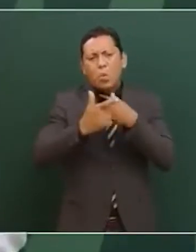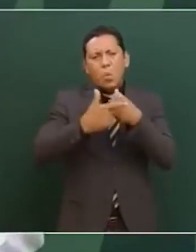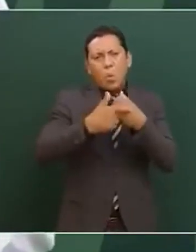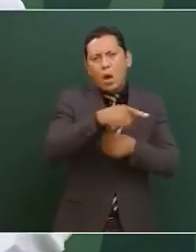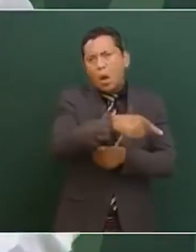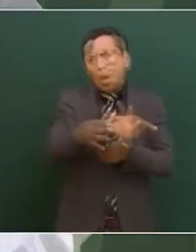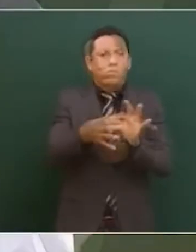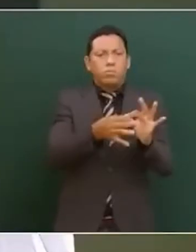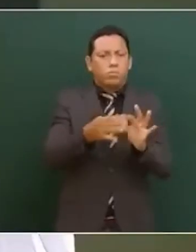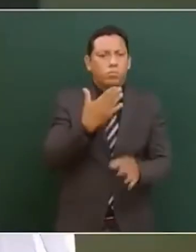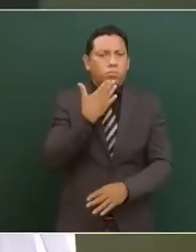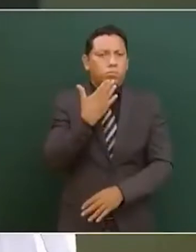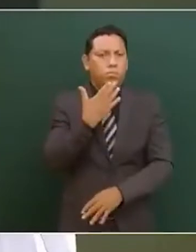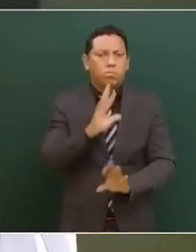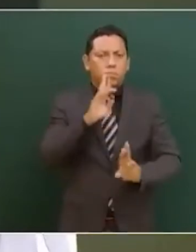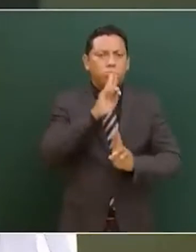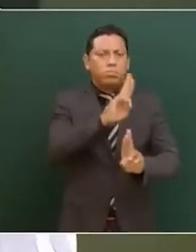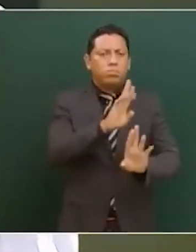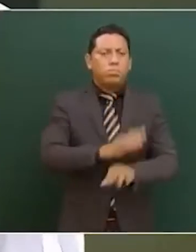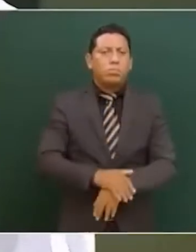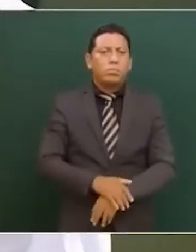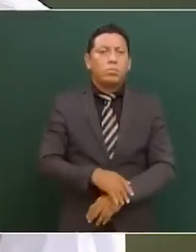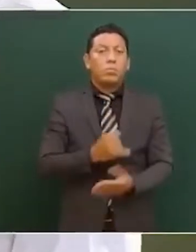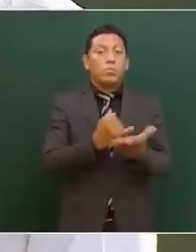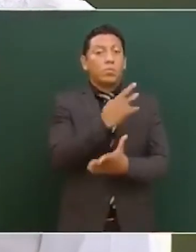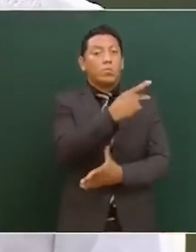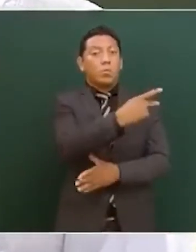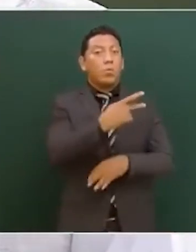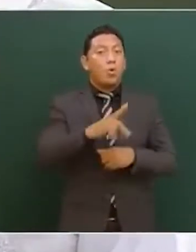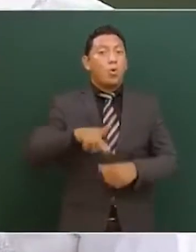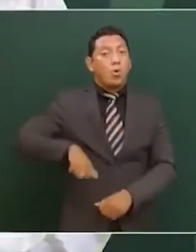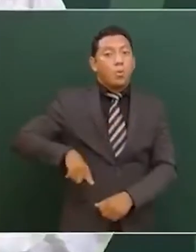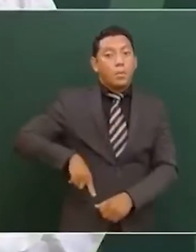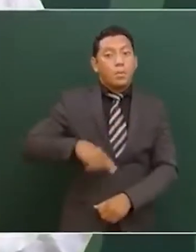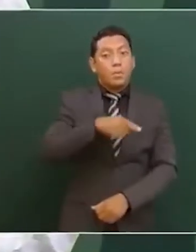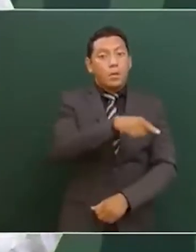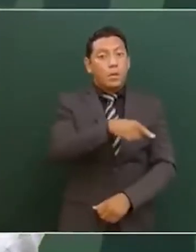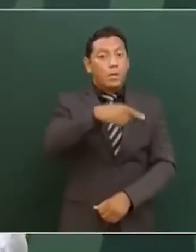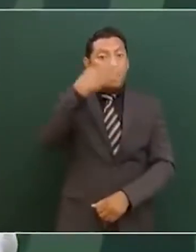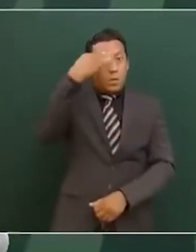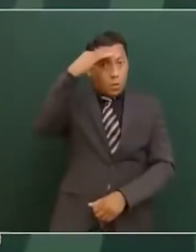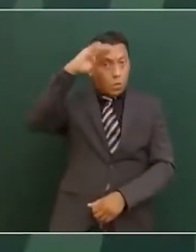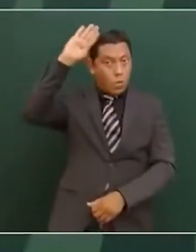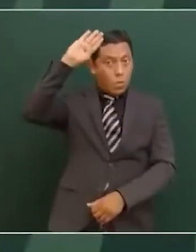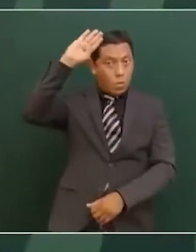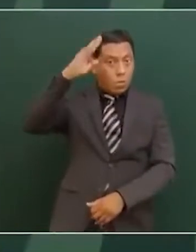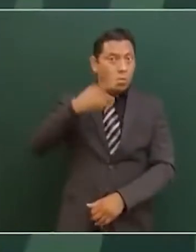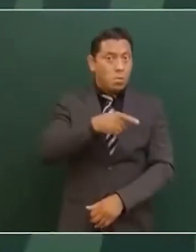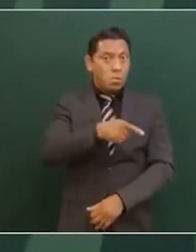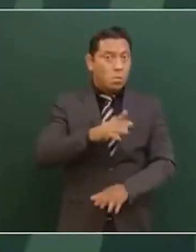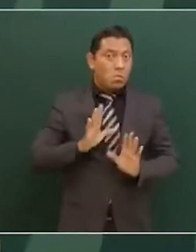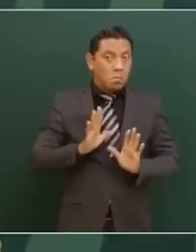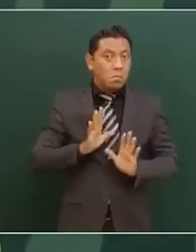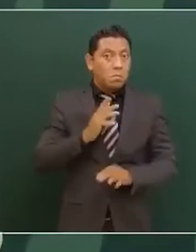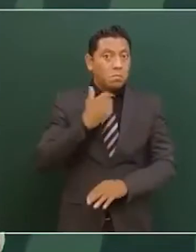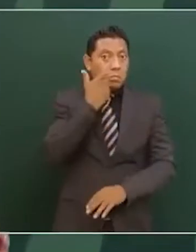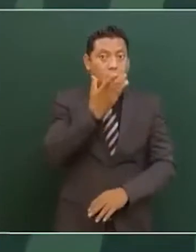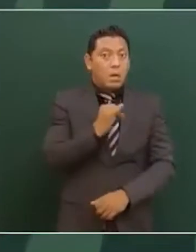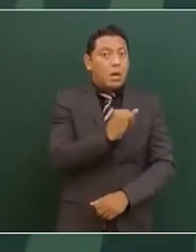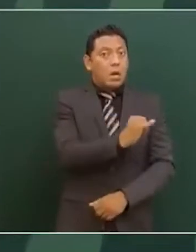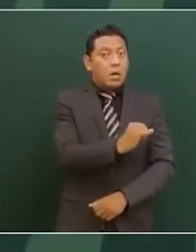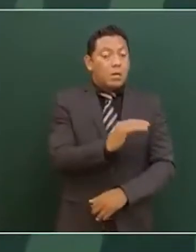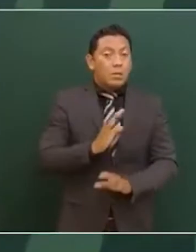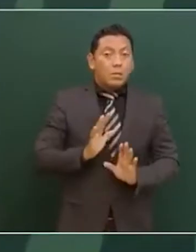hermano de Cuba. Si el gobierno de Cuba lo considera